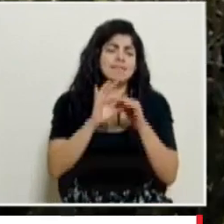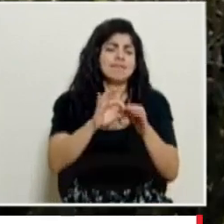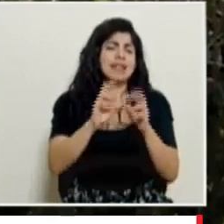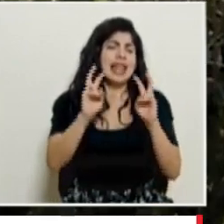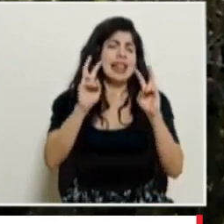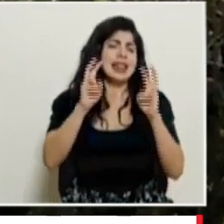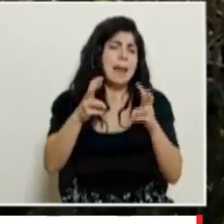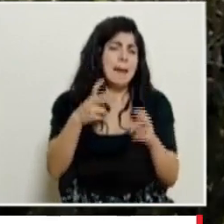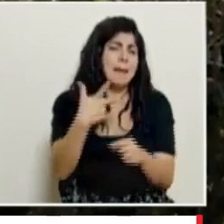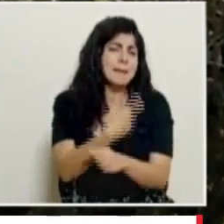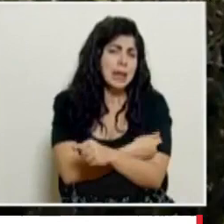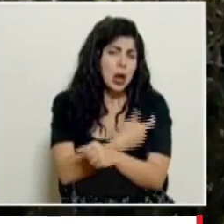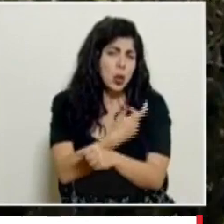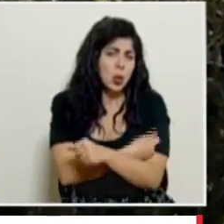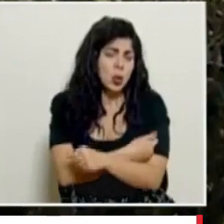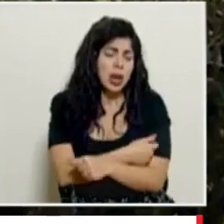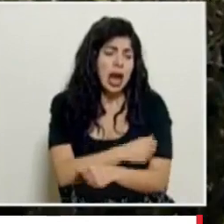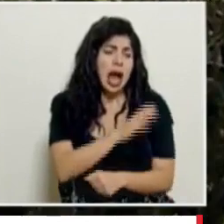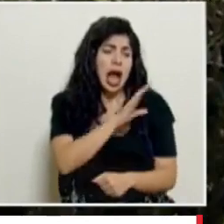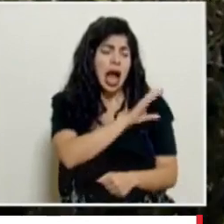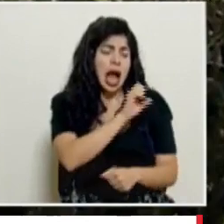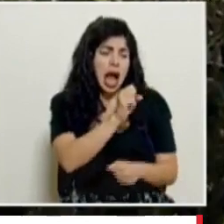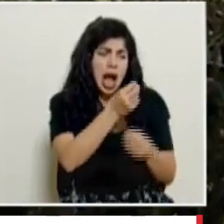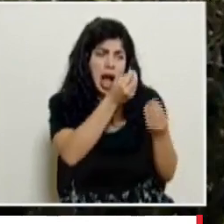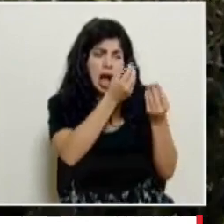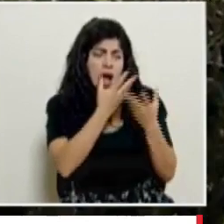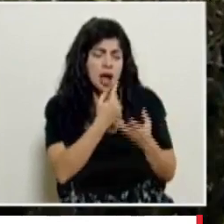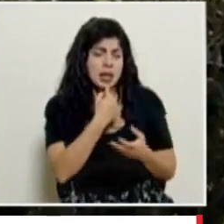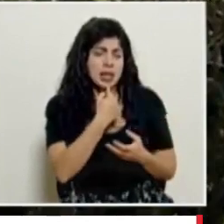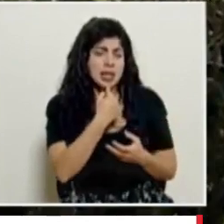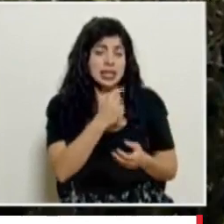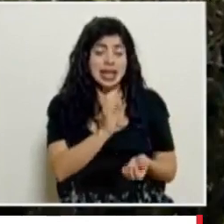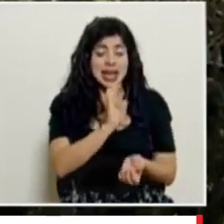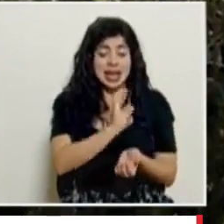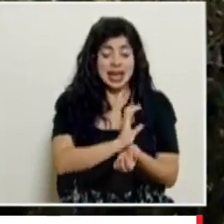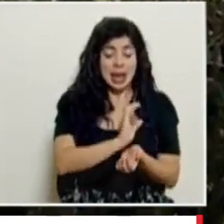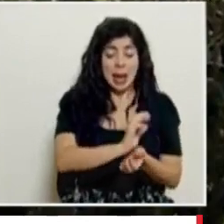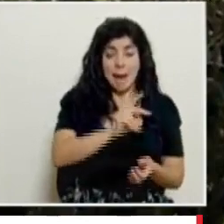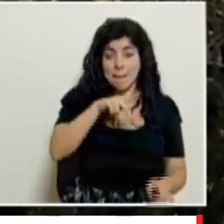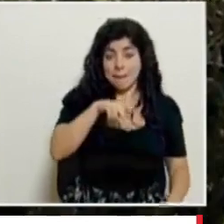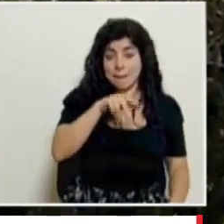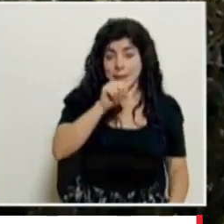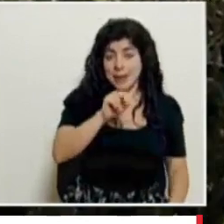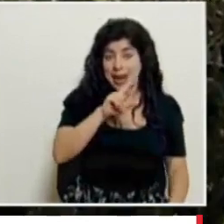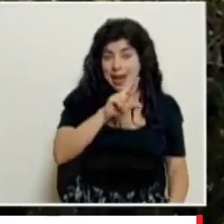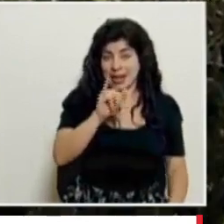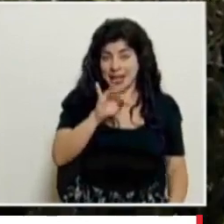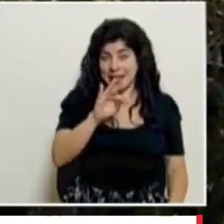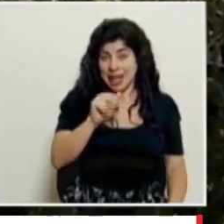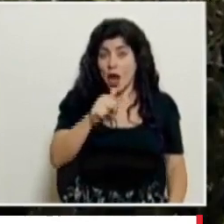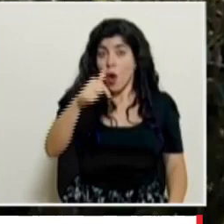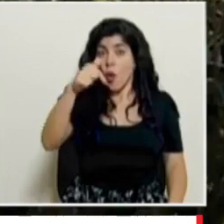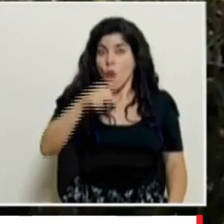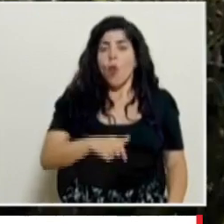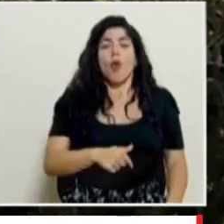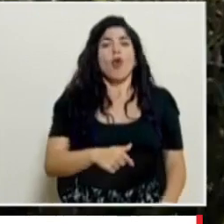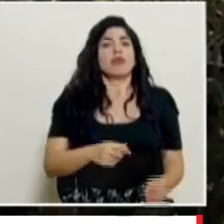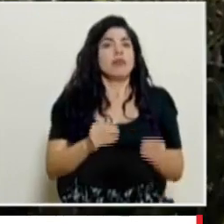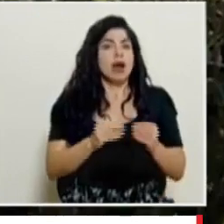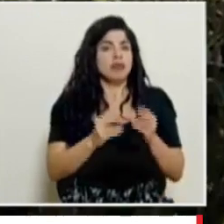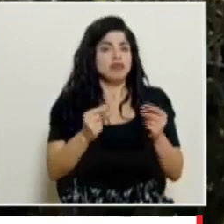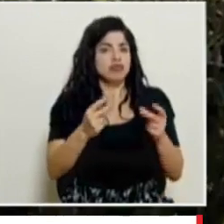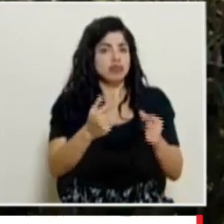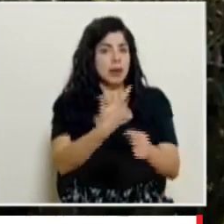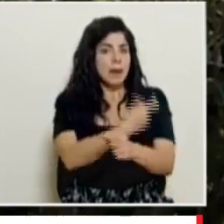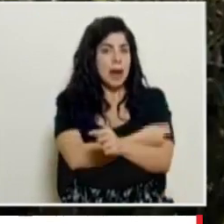al tema de la vacunación la caja compartió por ejemplo que en la clínica de Parrita hoy estaban vacunando estaban acelerando el